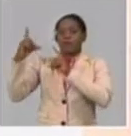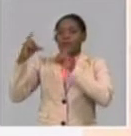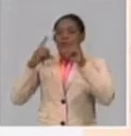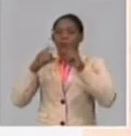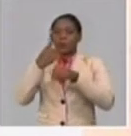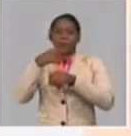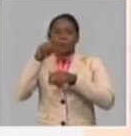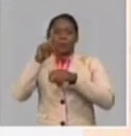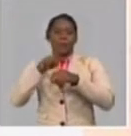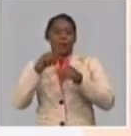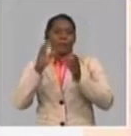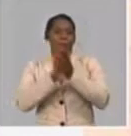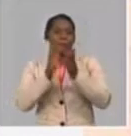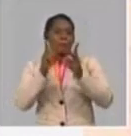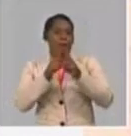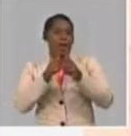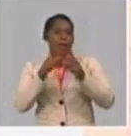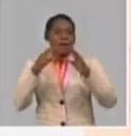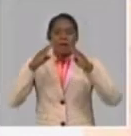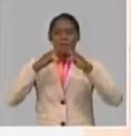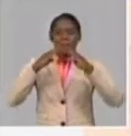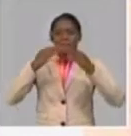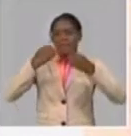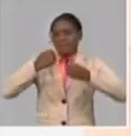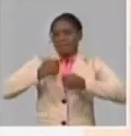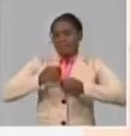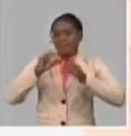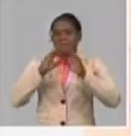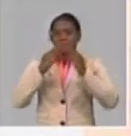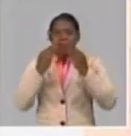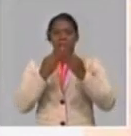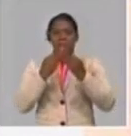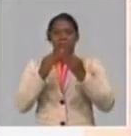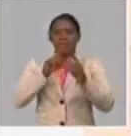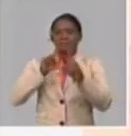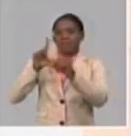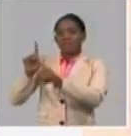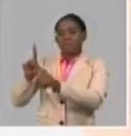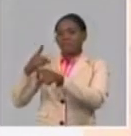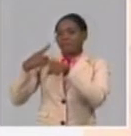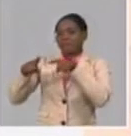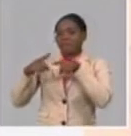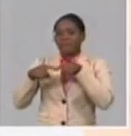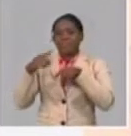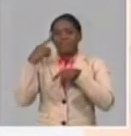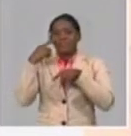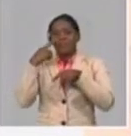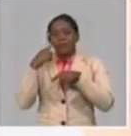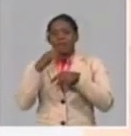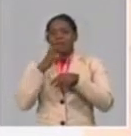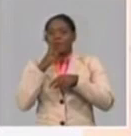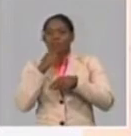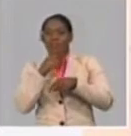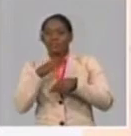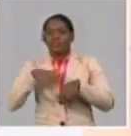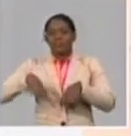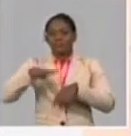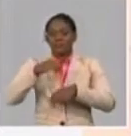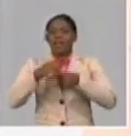mayo, mi cartel diseñado para el primero de mayo, y hay así múltiples cientos de iniciativas en un grupo